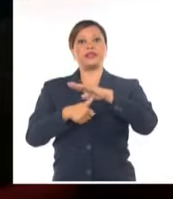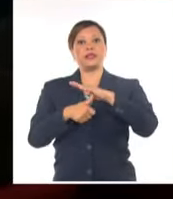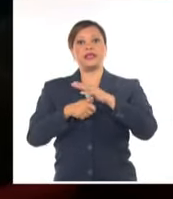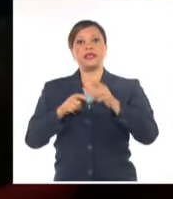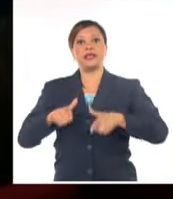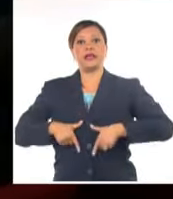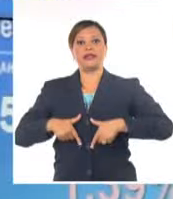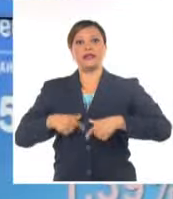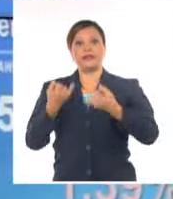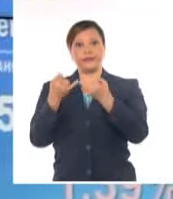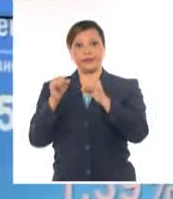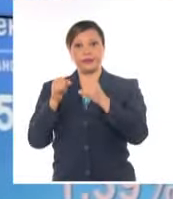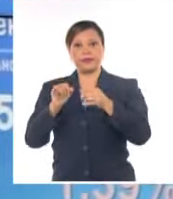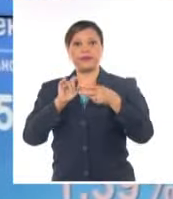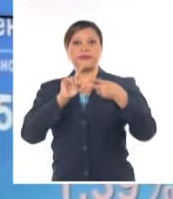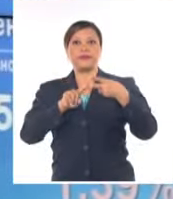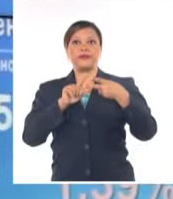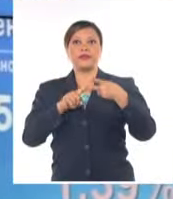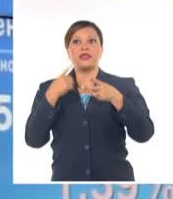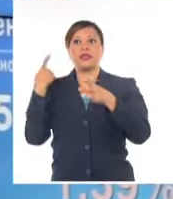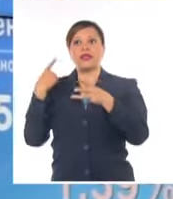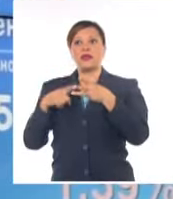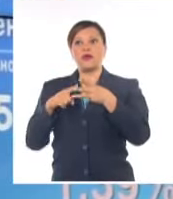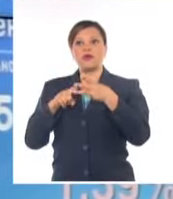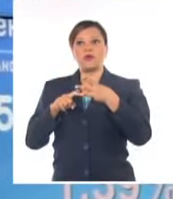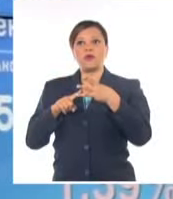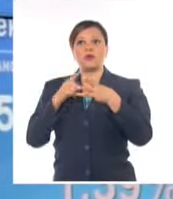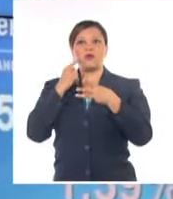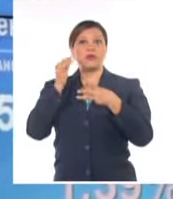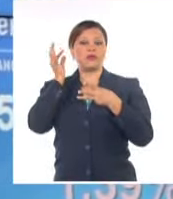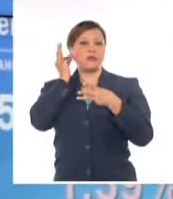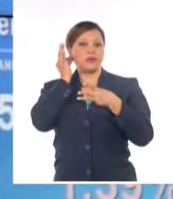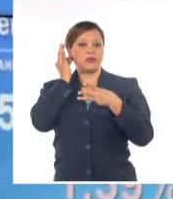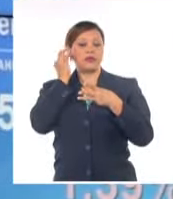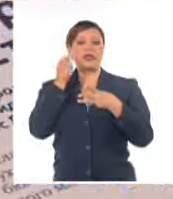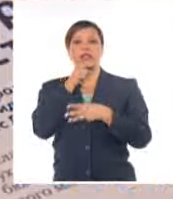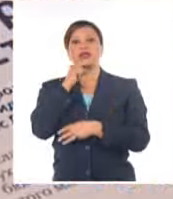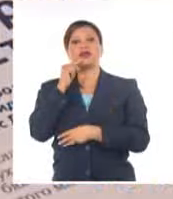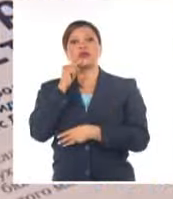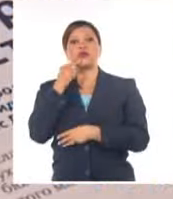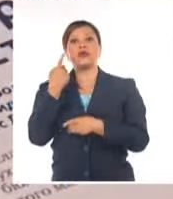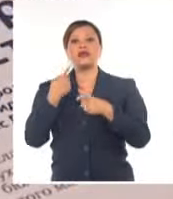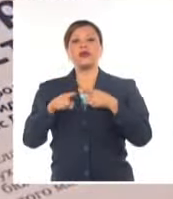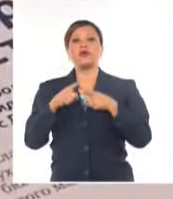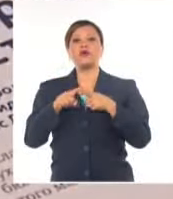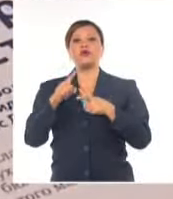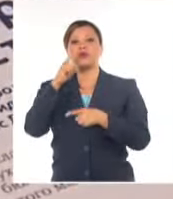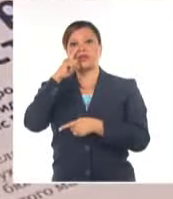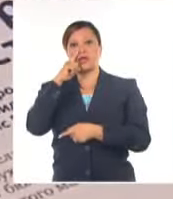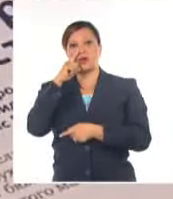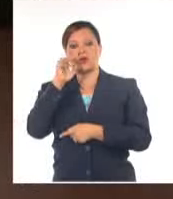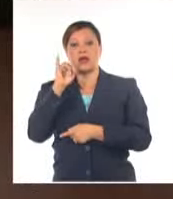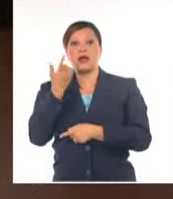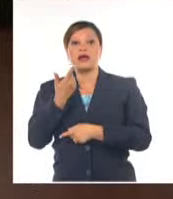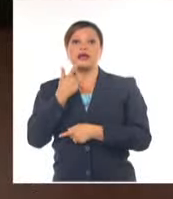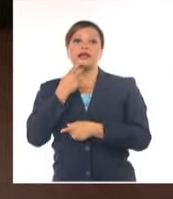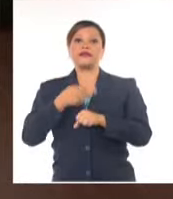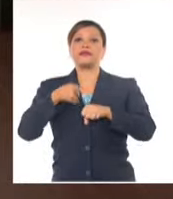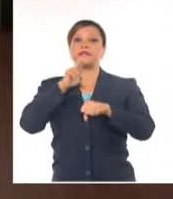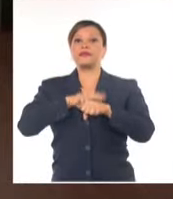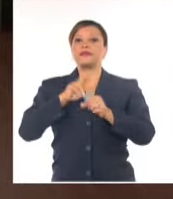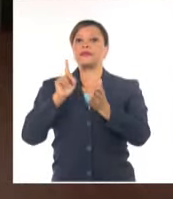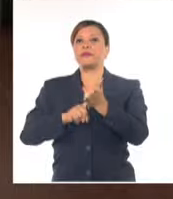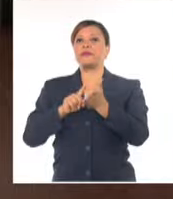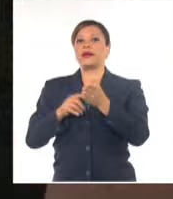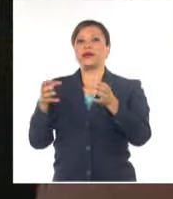independiente leonid zuluski del partido liberal demócrata de rusia y nikolai haritov representante del partido